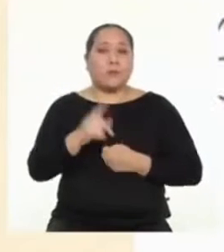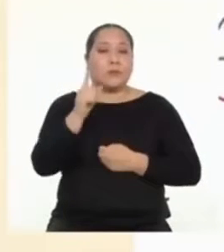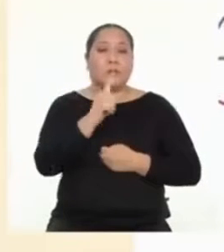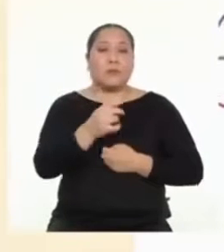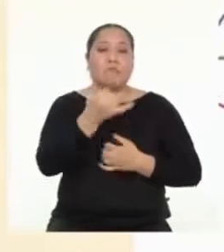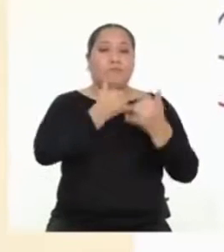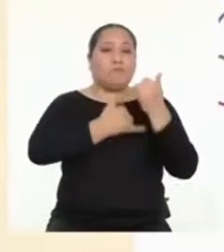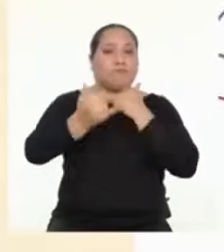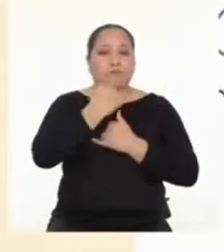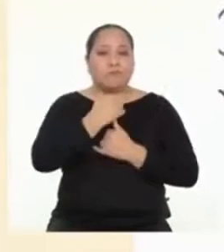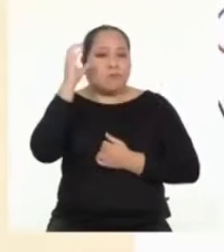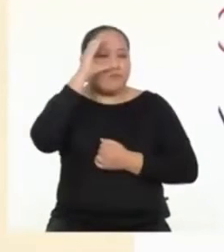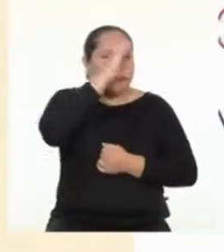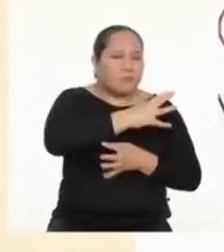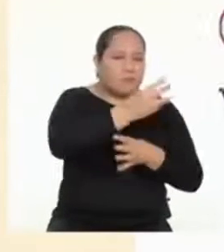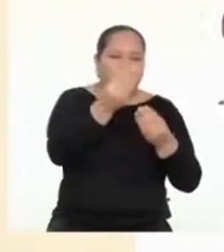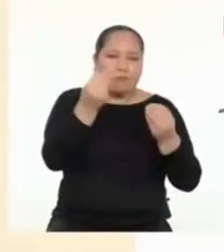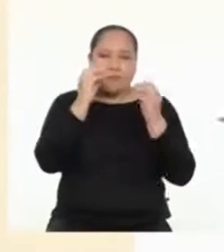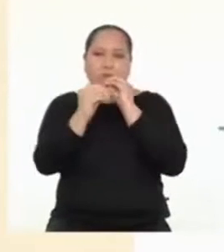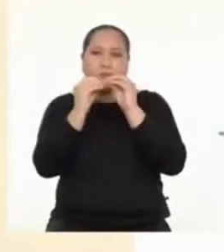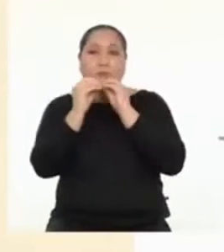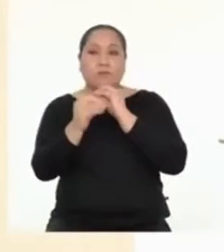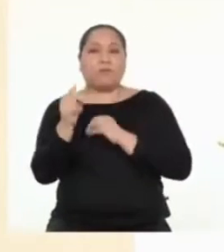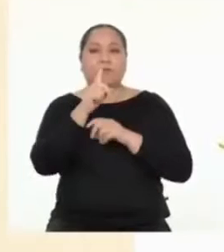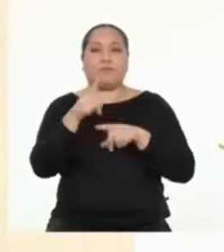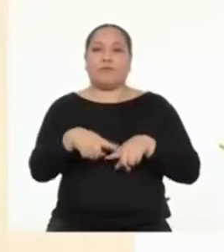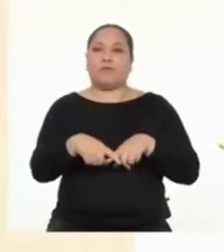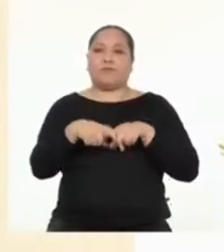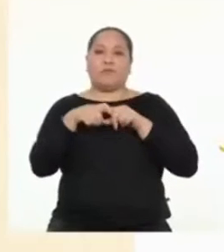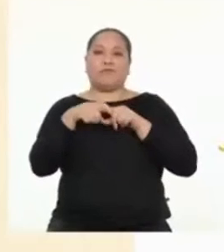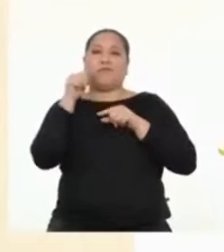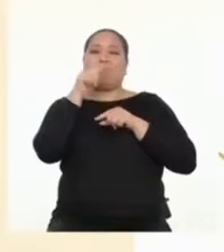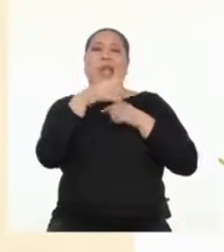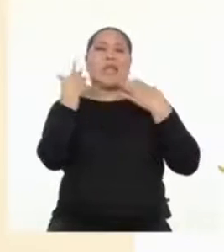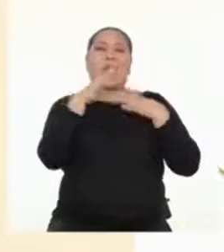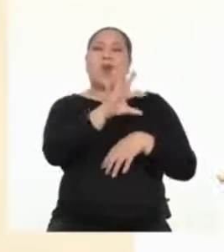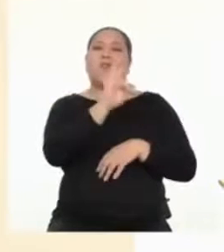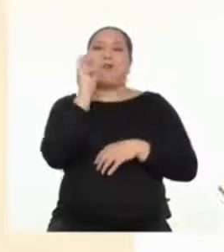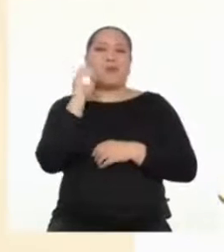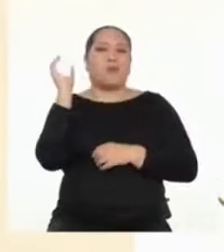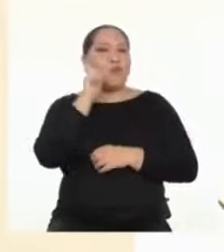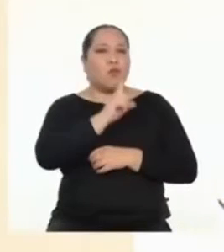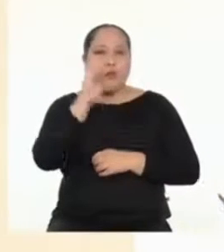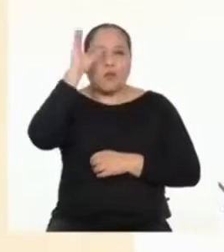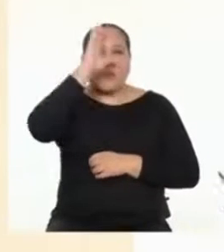cometer errores. Buscar varias soluciones y no detenernos en una sola. Buscar siempre un